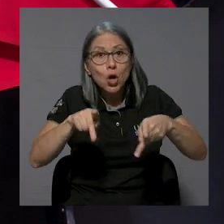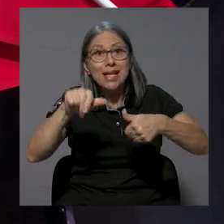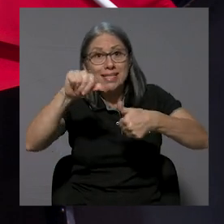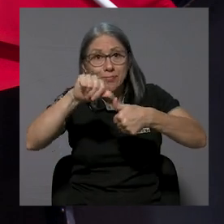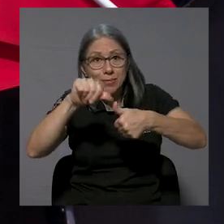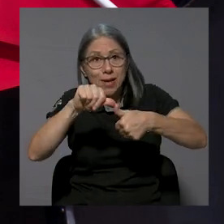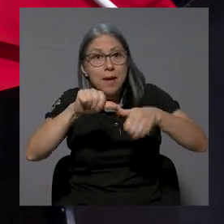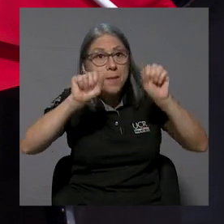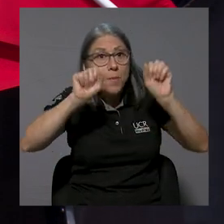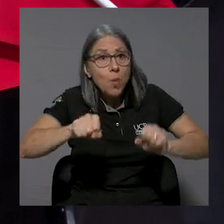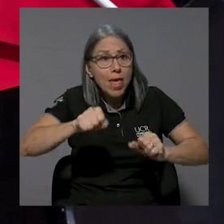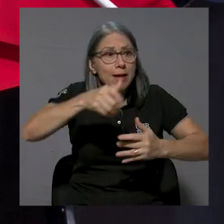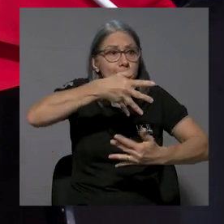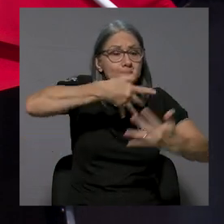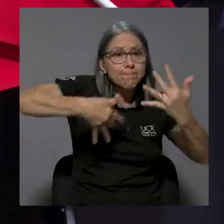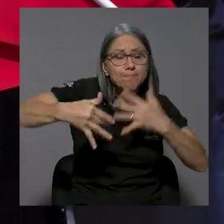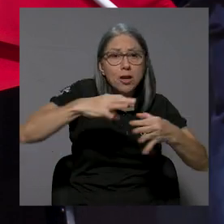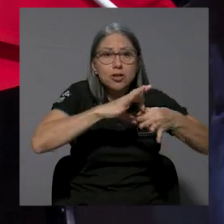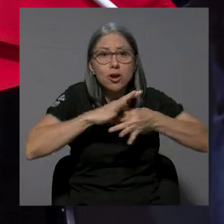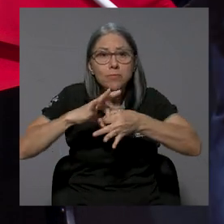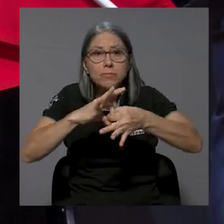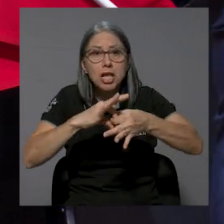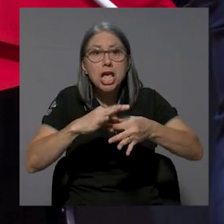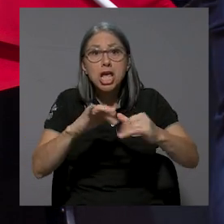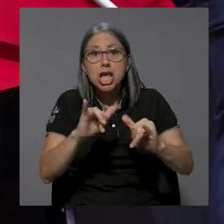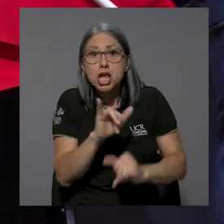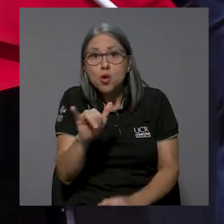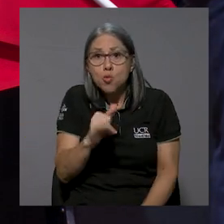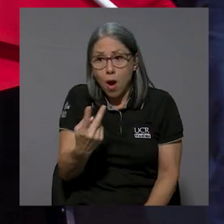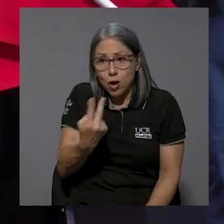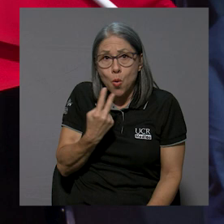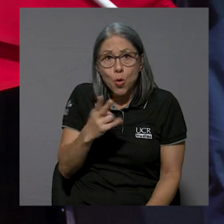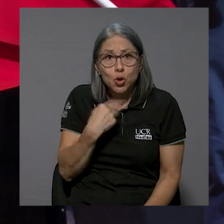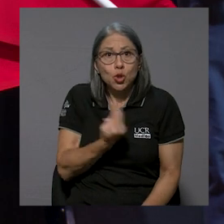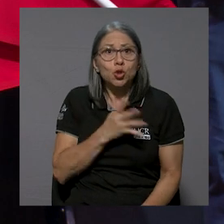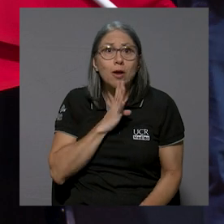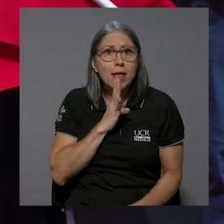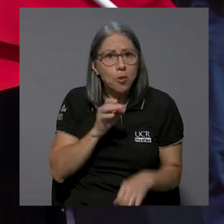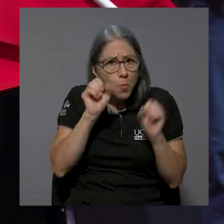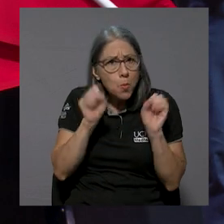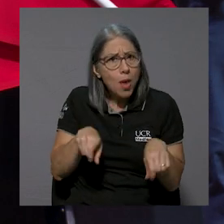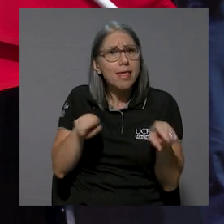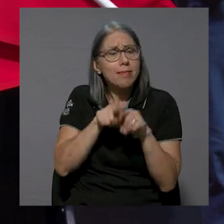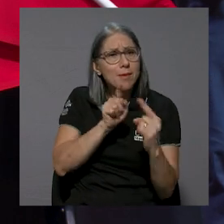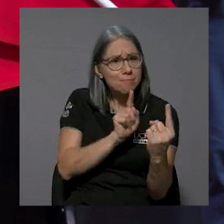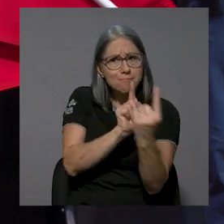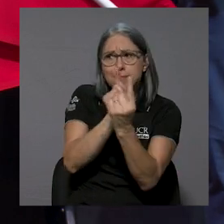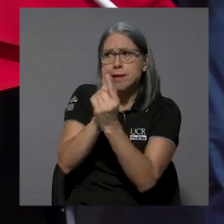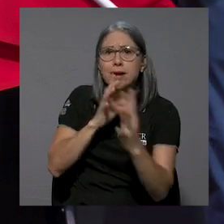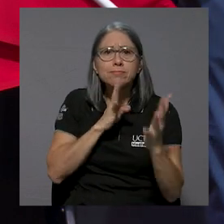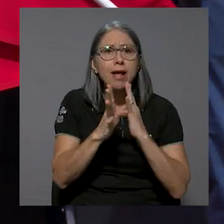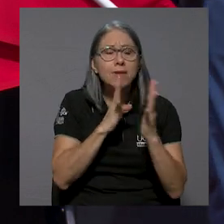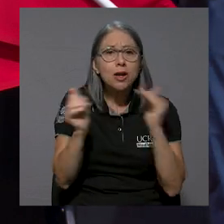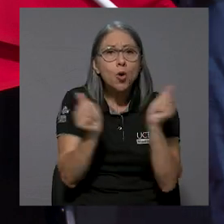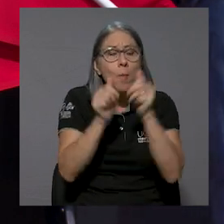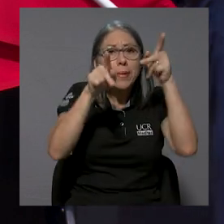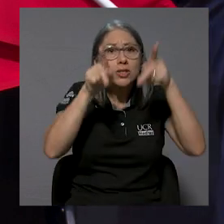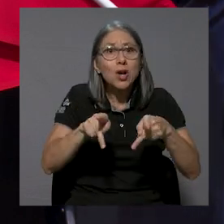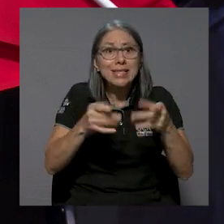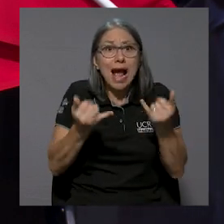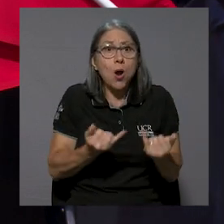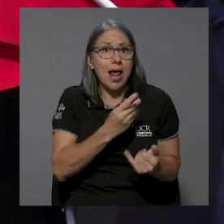la región de codiarse, de poder hablar así como estamos hablando vos y yo, con las personas que están dirigiendo